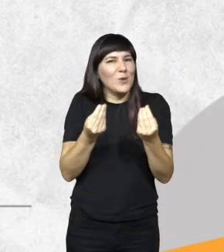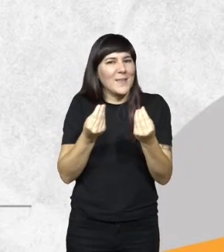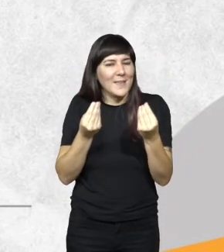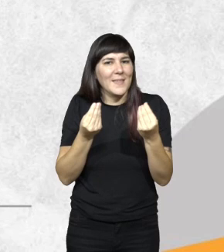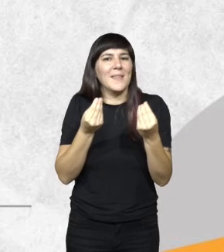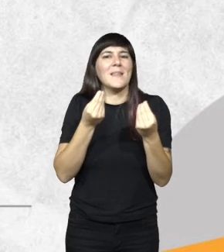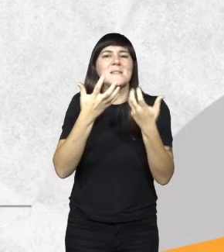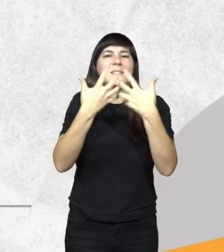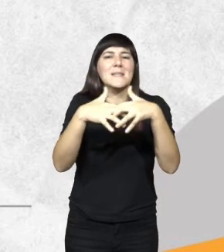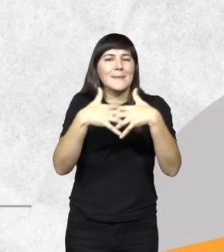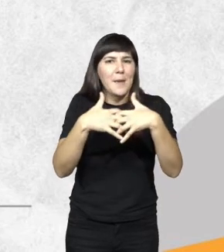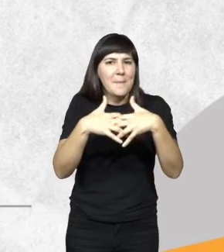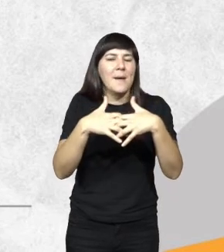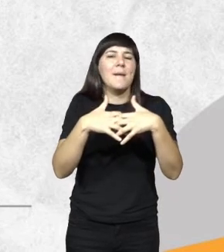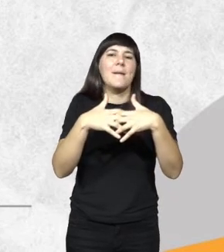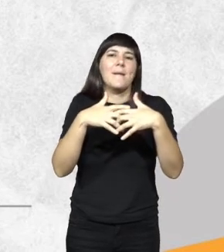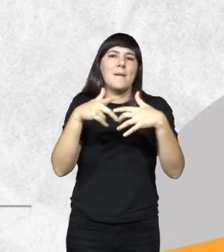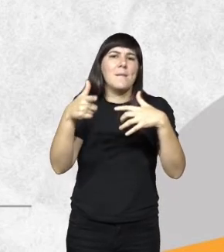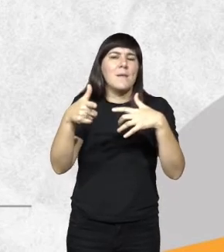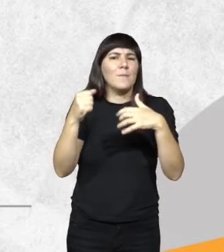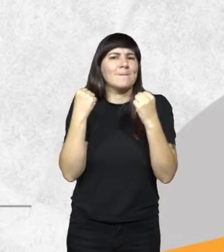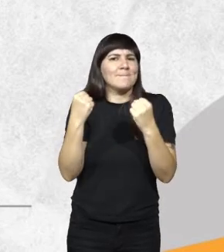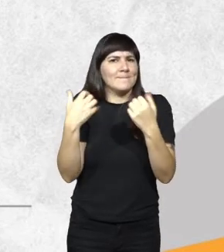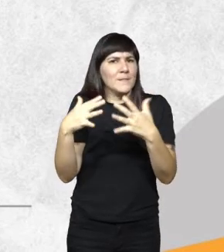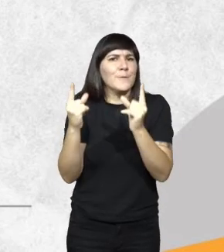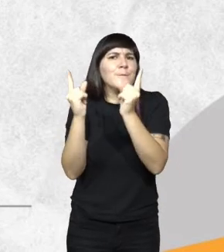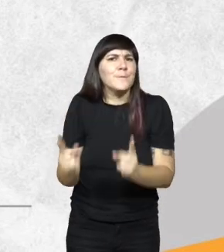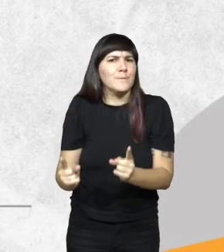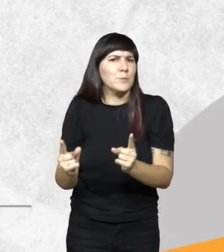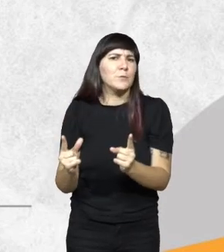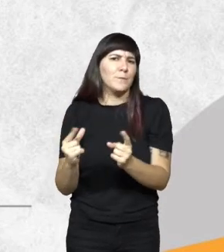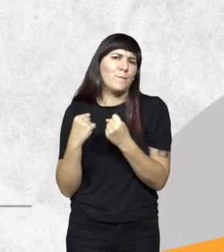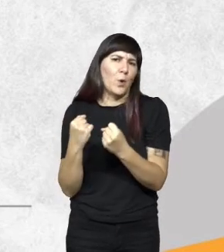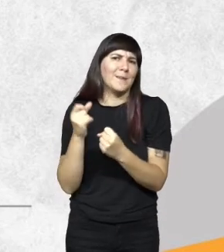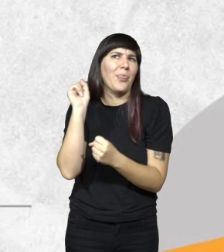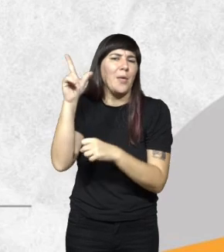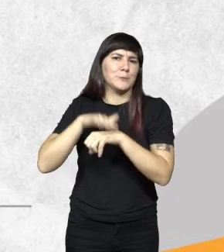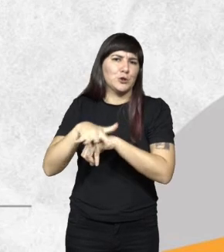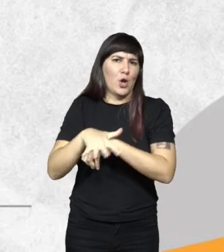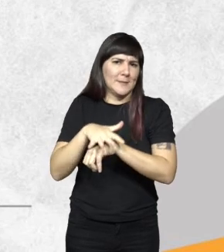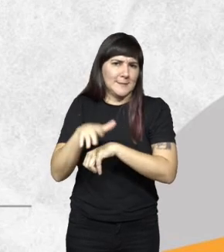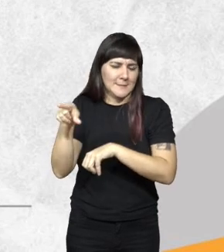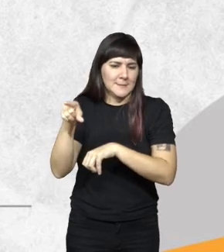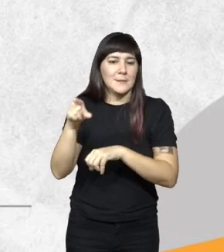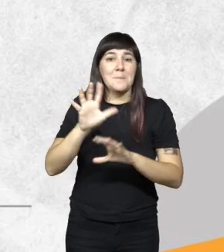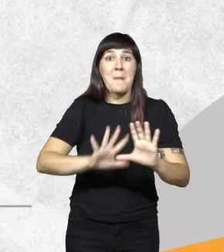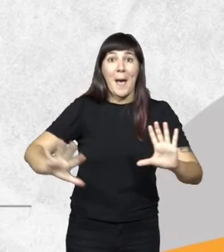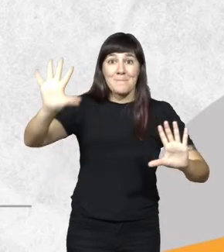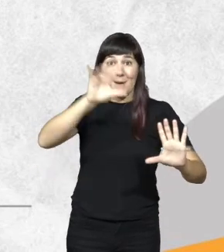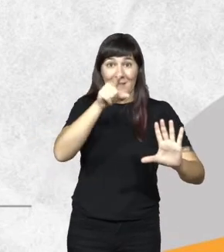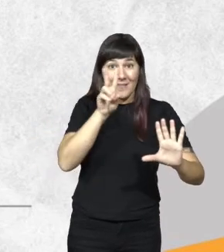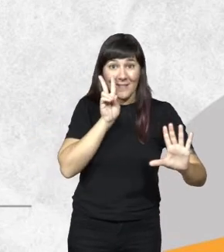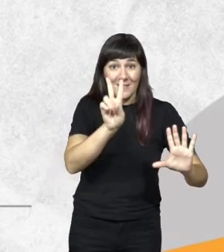del sistema tan consolidado de áreas naturales protegidas de la provincia de Misiones en el mapa que podemos